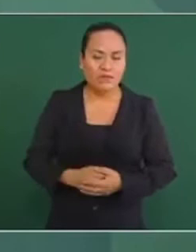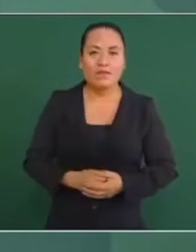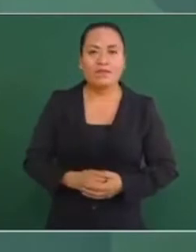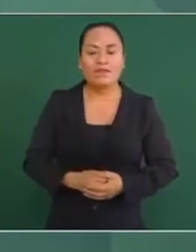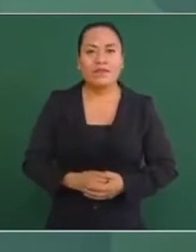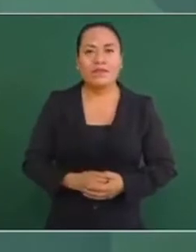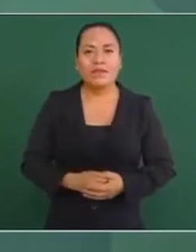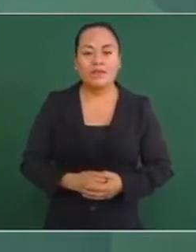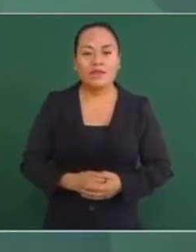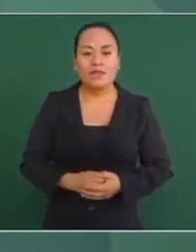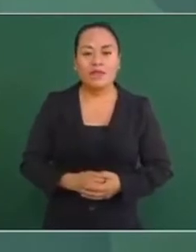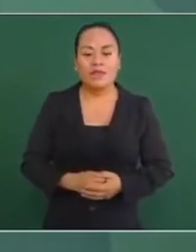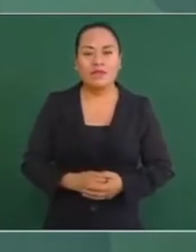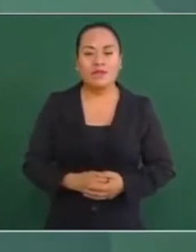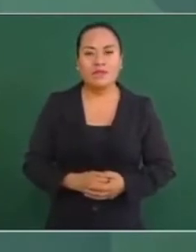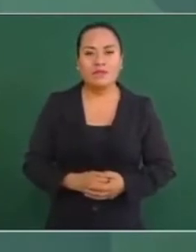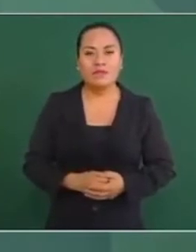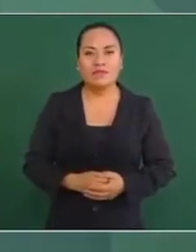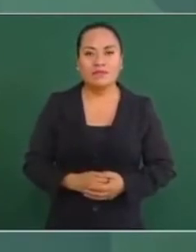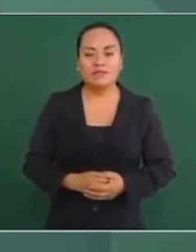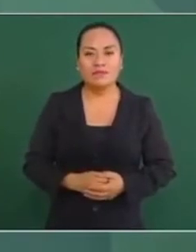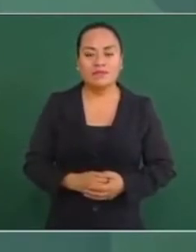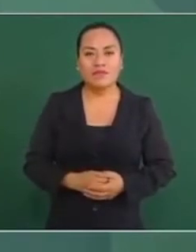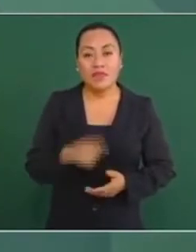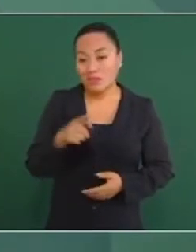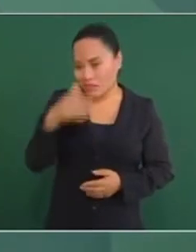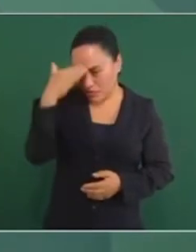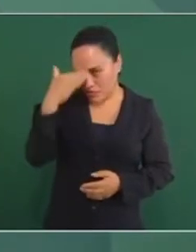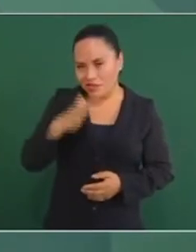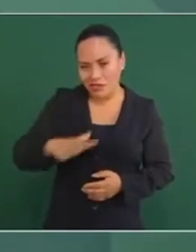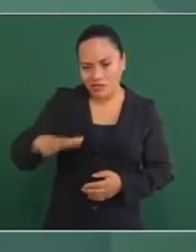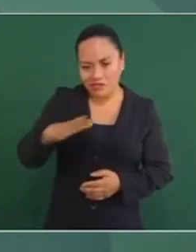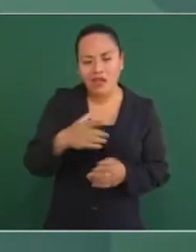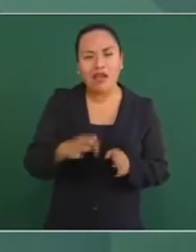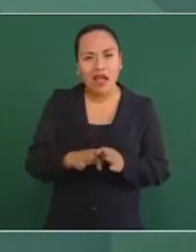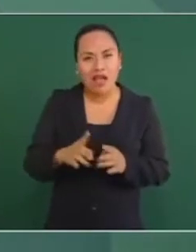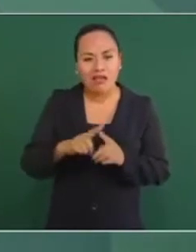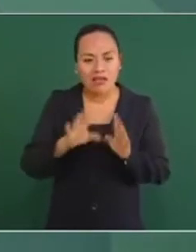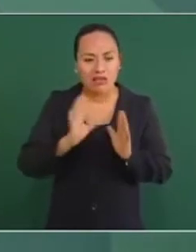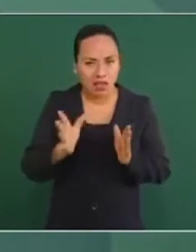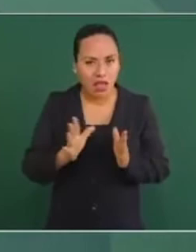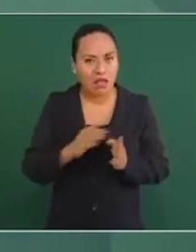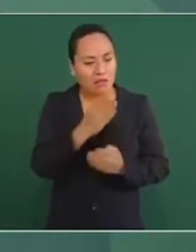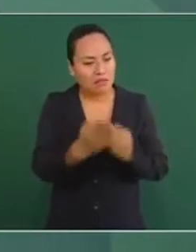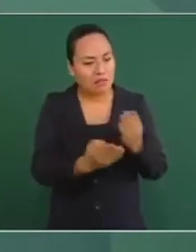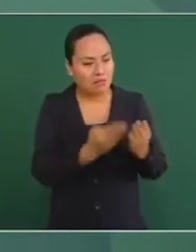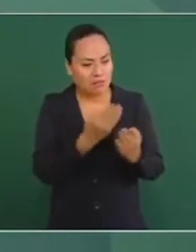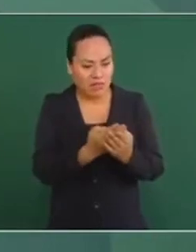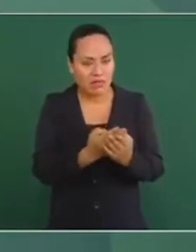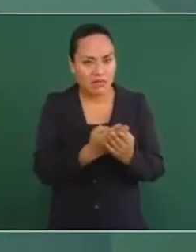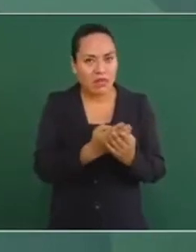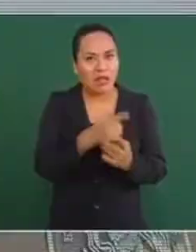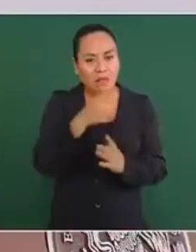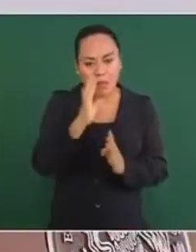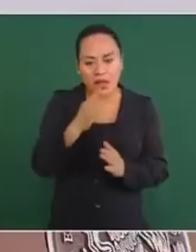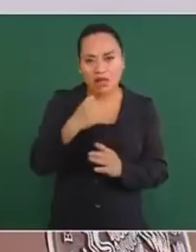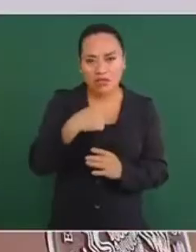general, ustedes conocen que se ha presentado una iniciativa para tener más control